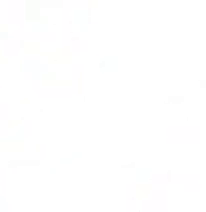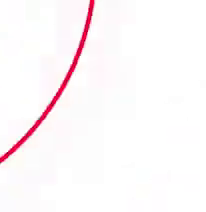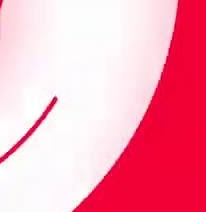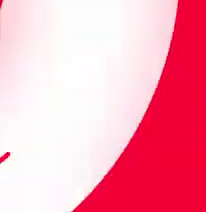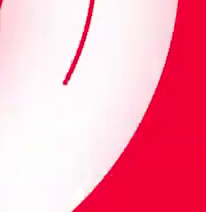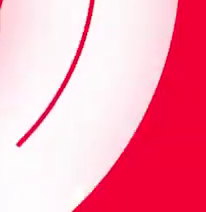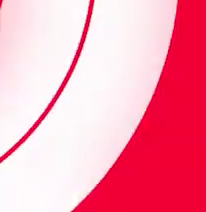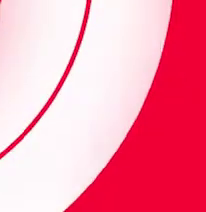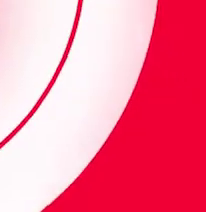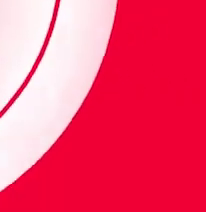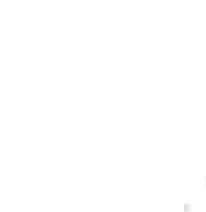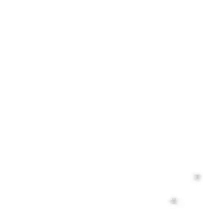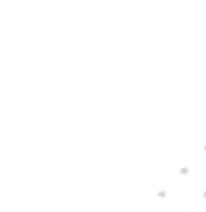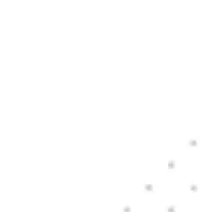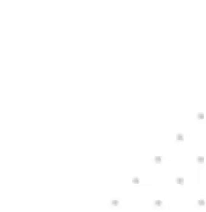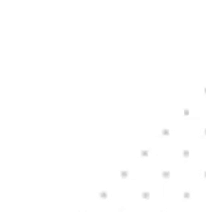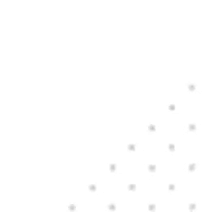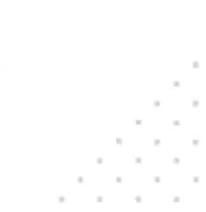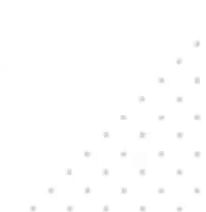maestra.